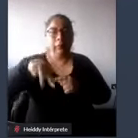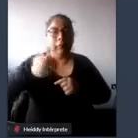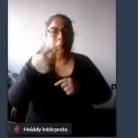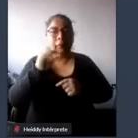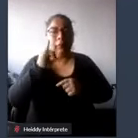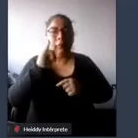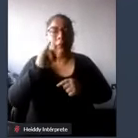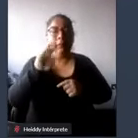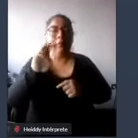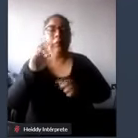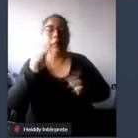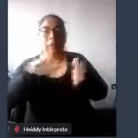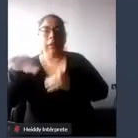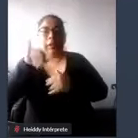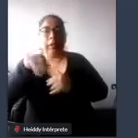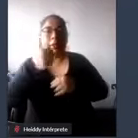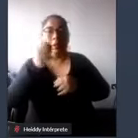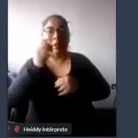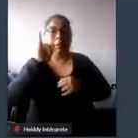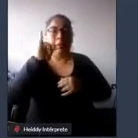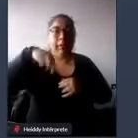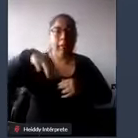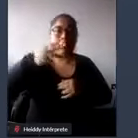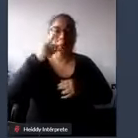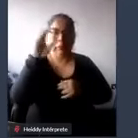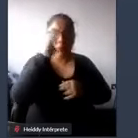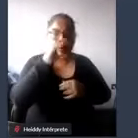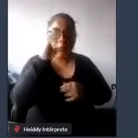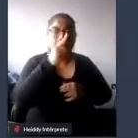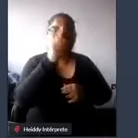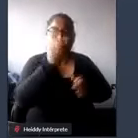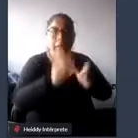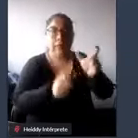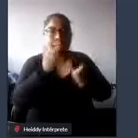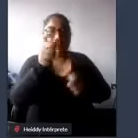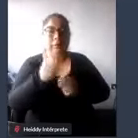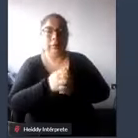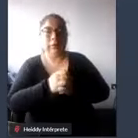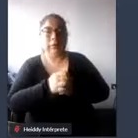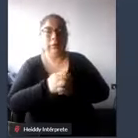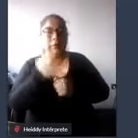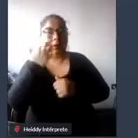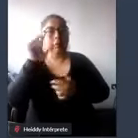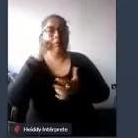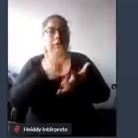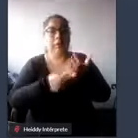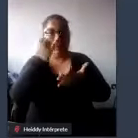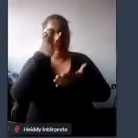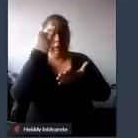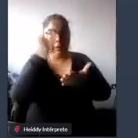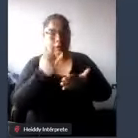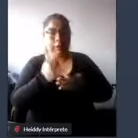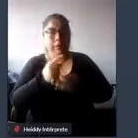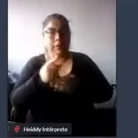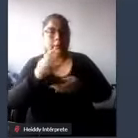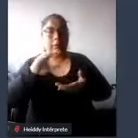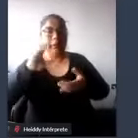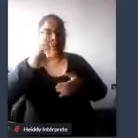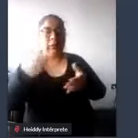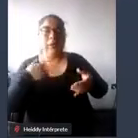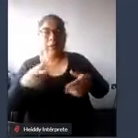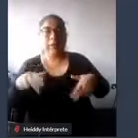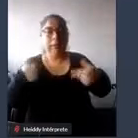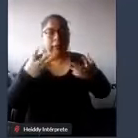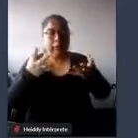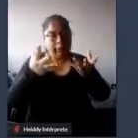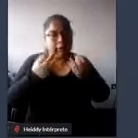Jaime tenemos que buscar a ese tipo de personas para que nos diseñen la ciudad que se necesita que